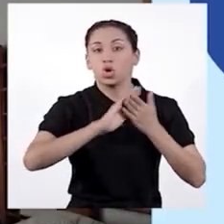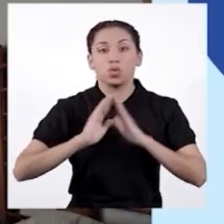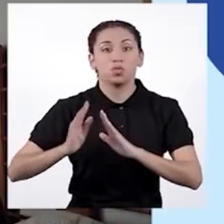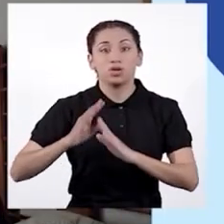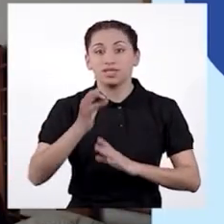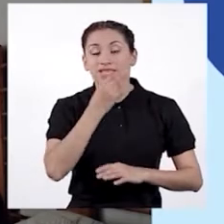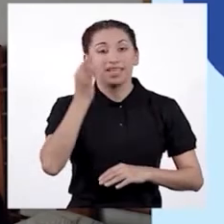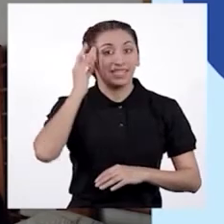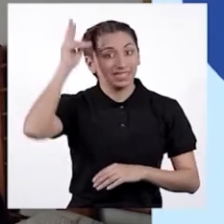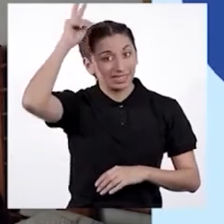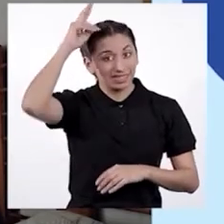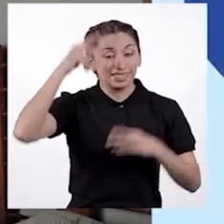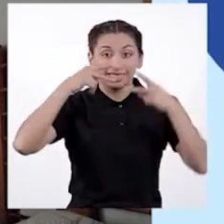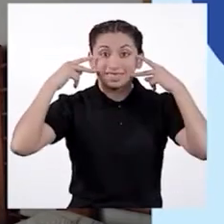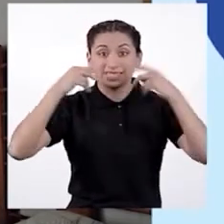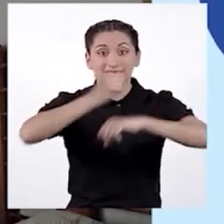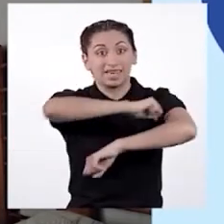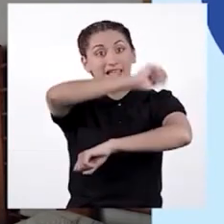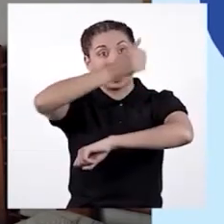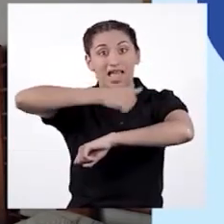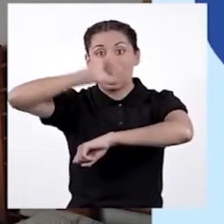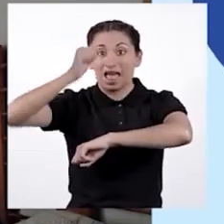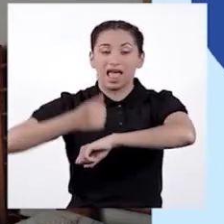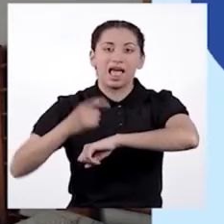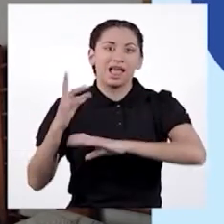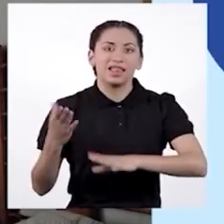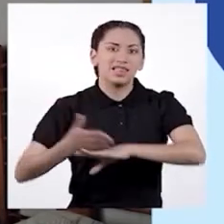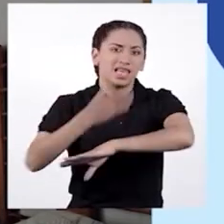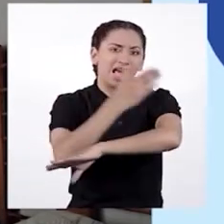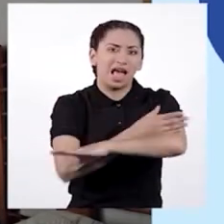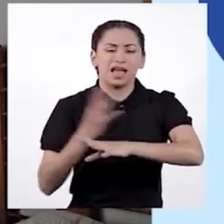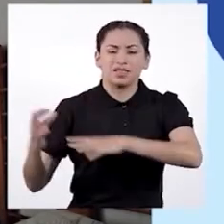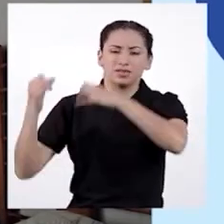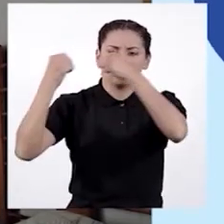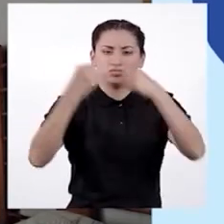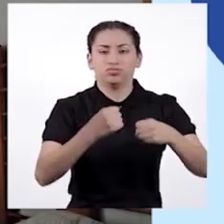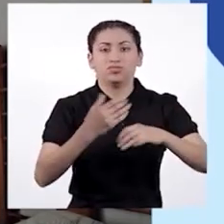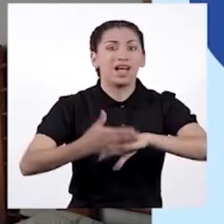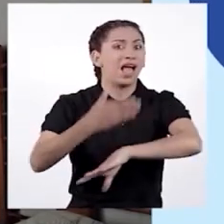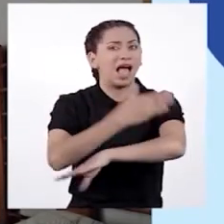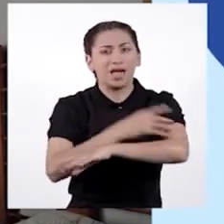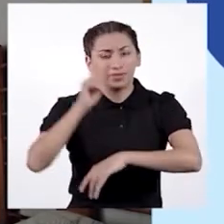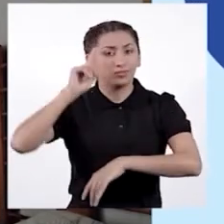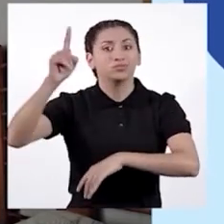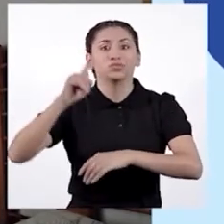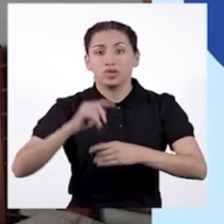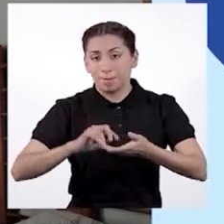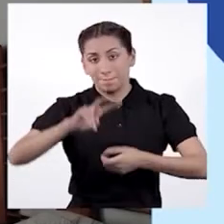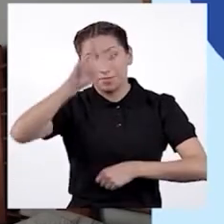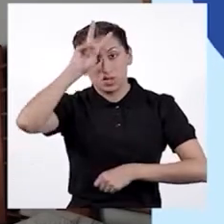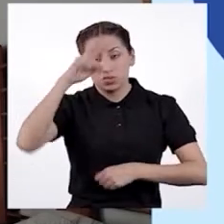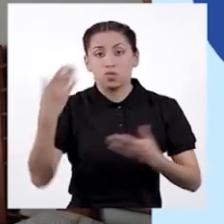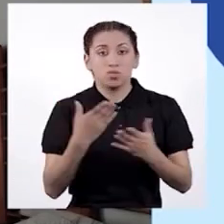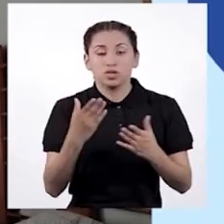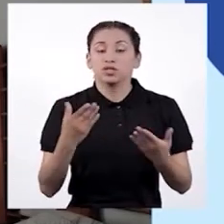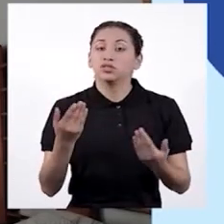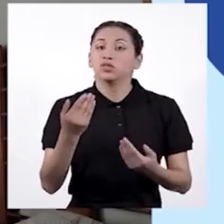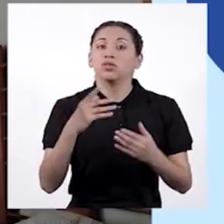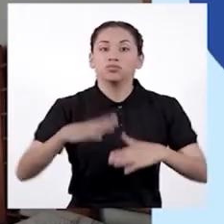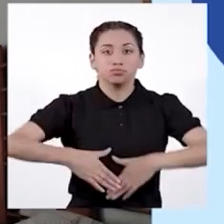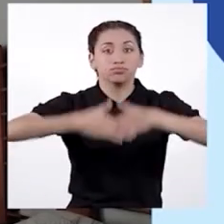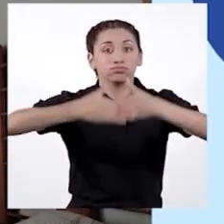indígenas vivían en estas tierras antes de la colonia, antes de que existiera el Perú. Por eso, tratados